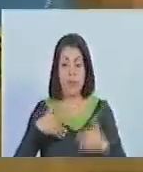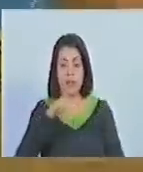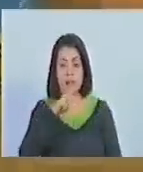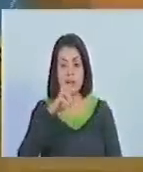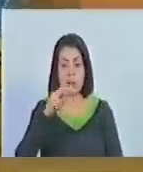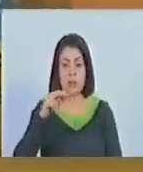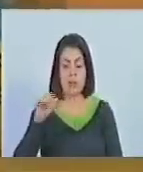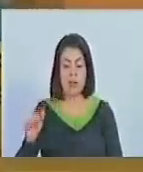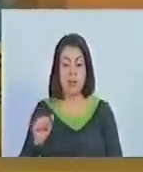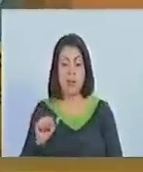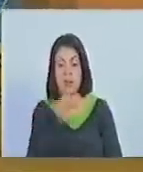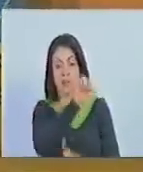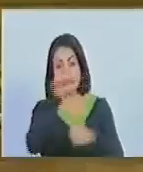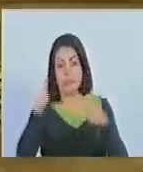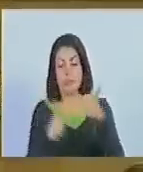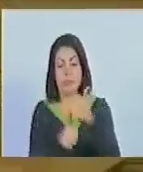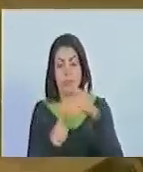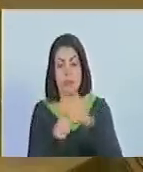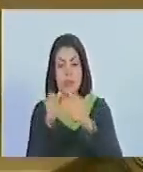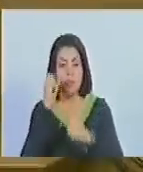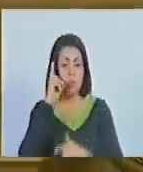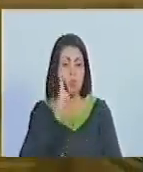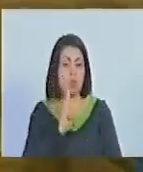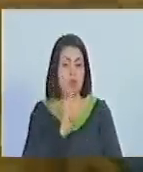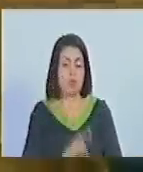Legna Serrano, Comuna Socialista Simón Bolívar.